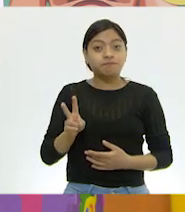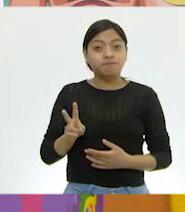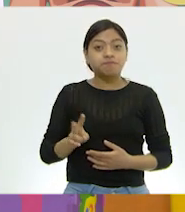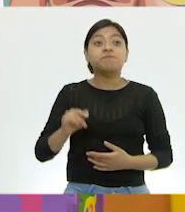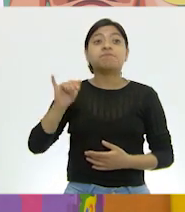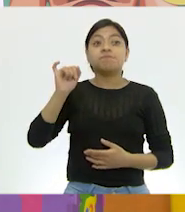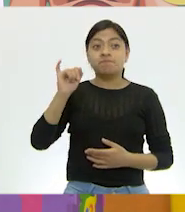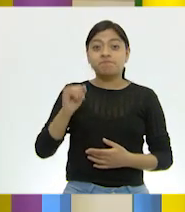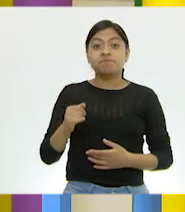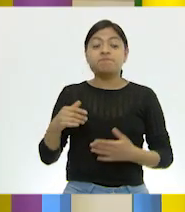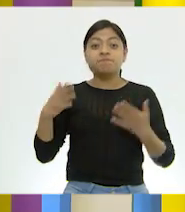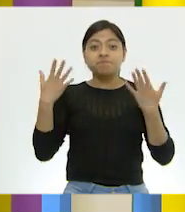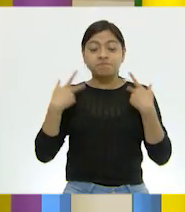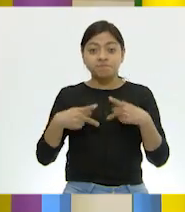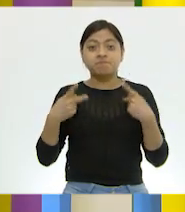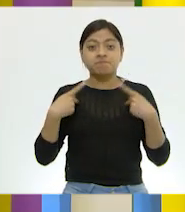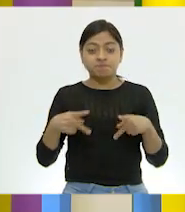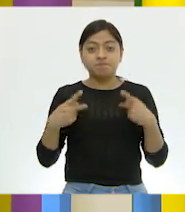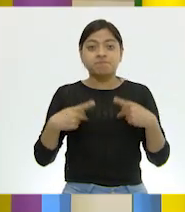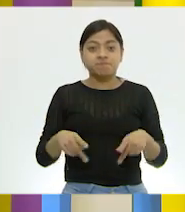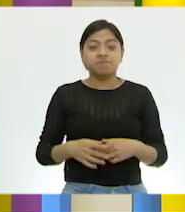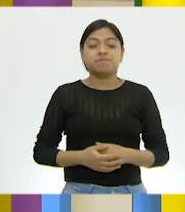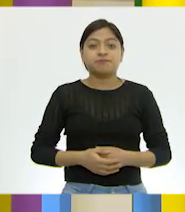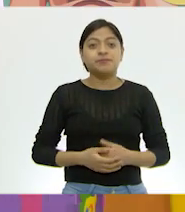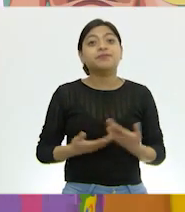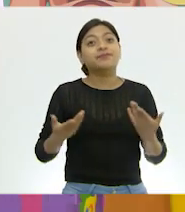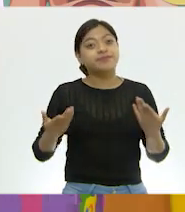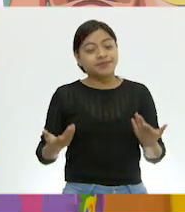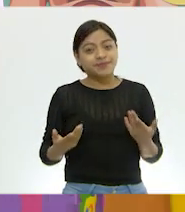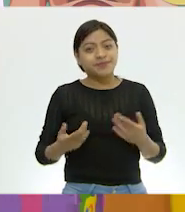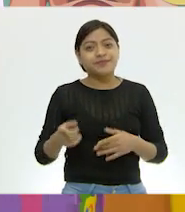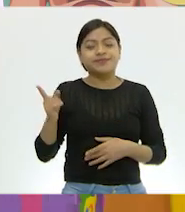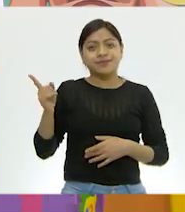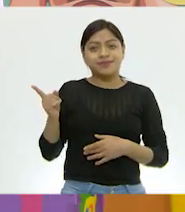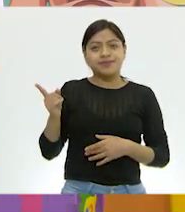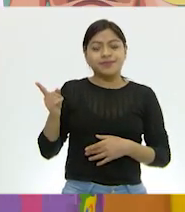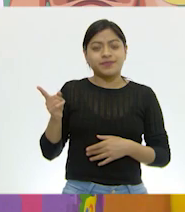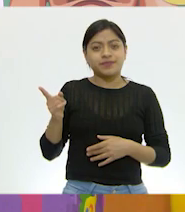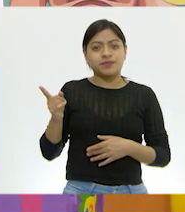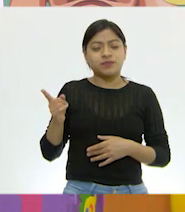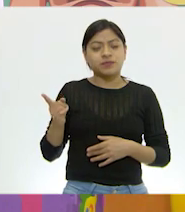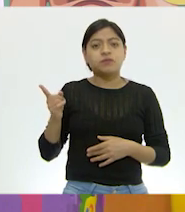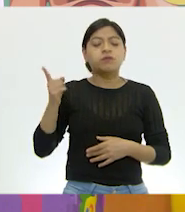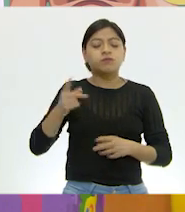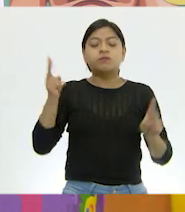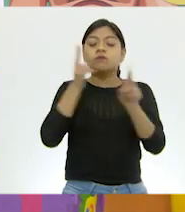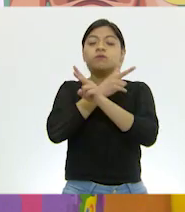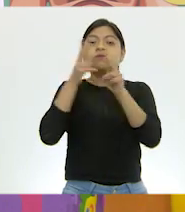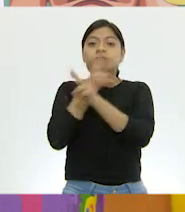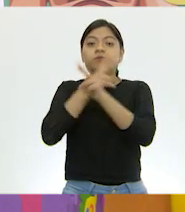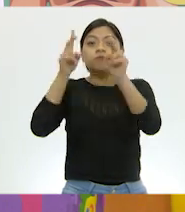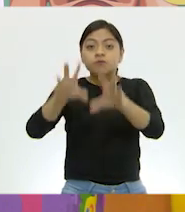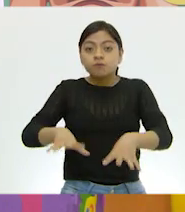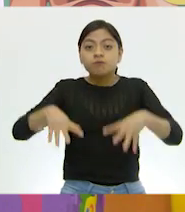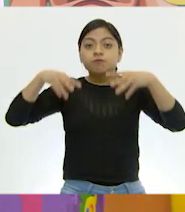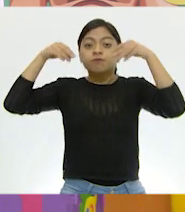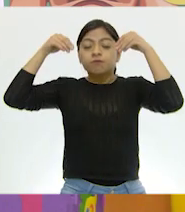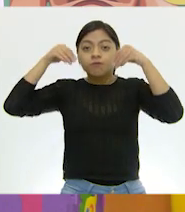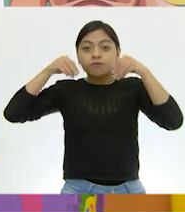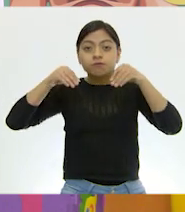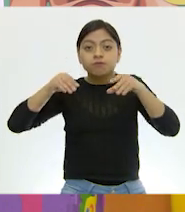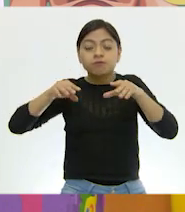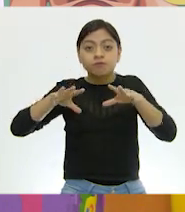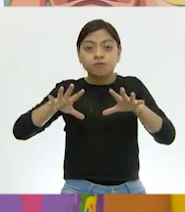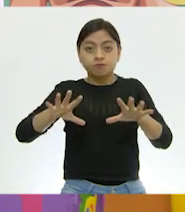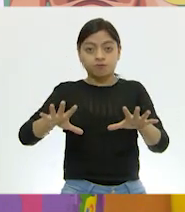Persona, sí, parece una. Ok. Y esa persona va a llevar a cabo la respiración. Muy bien. Y